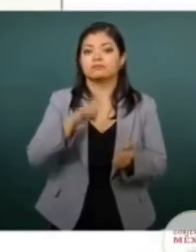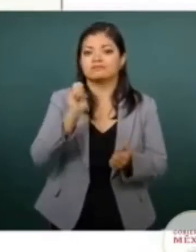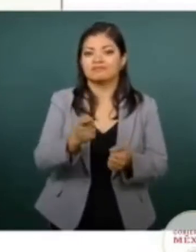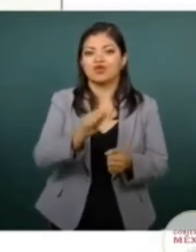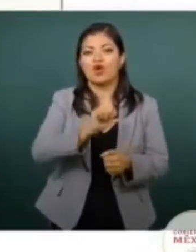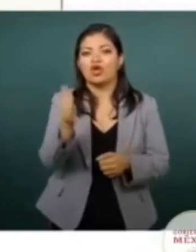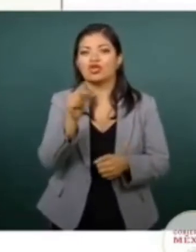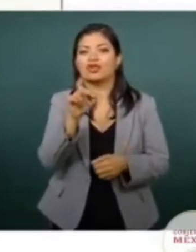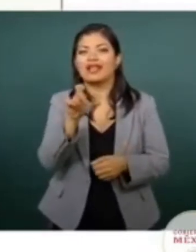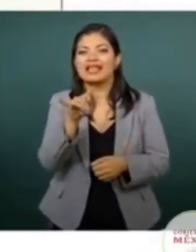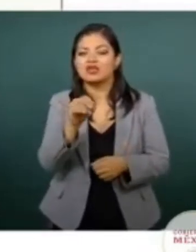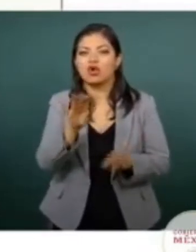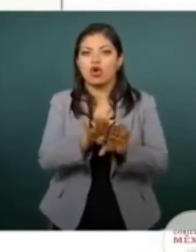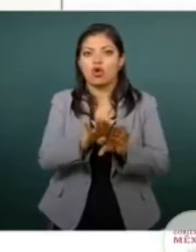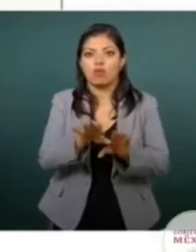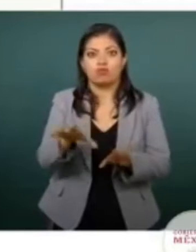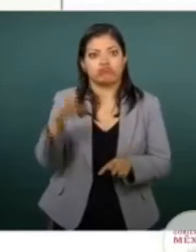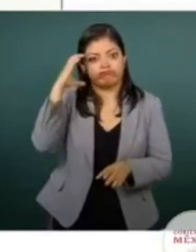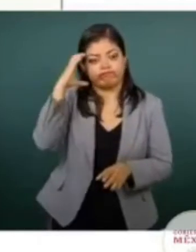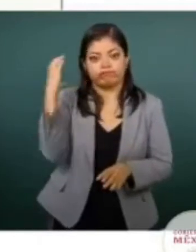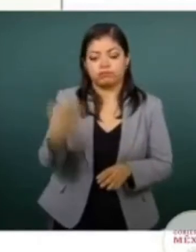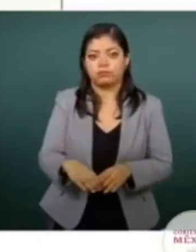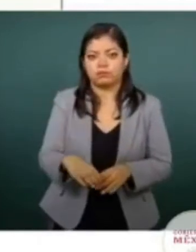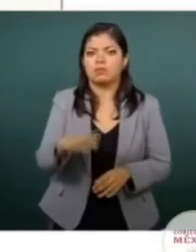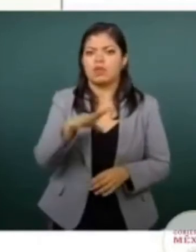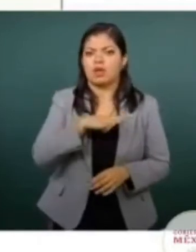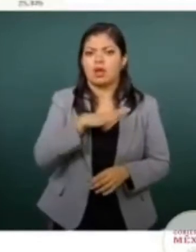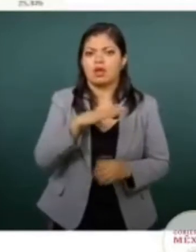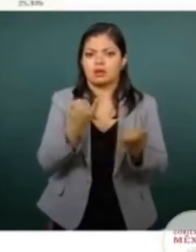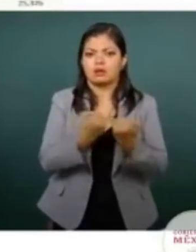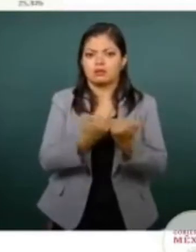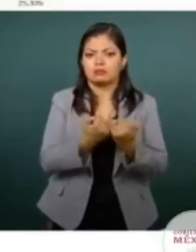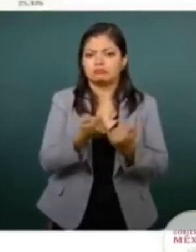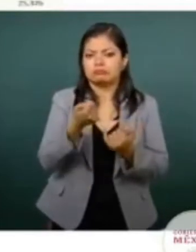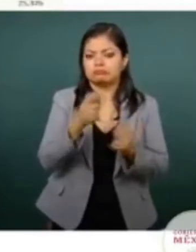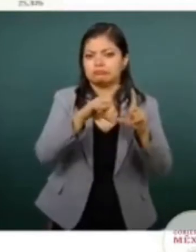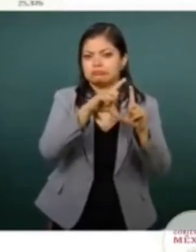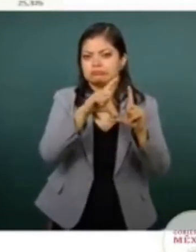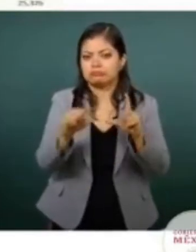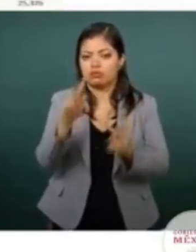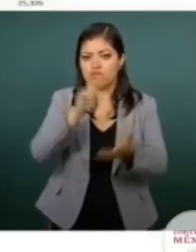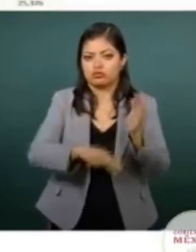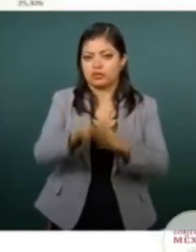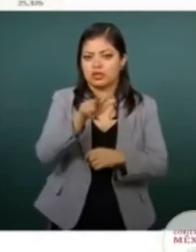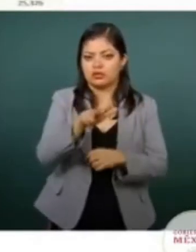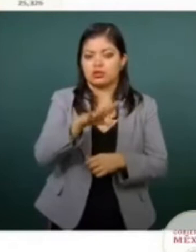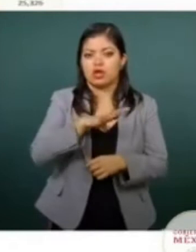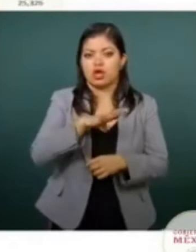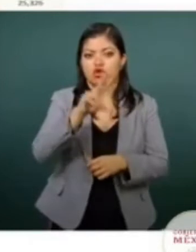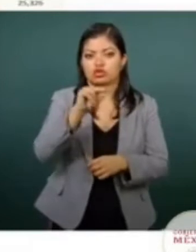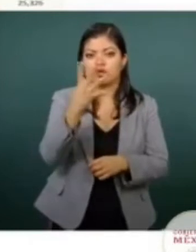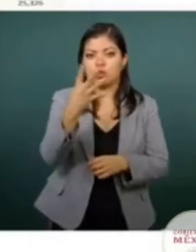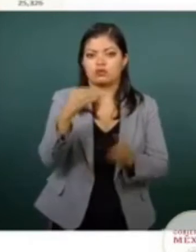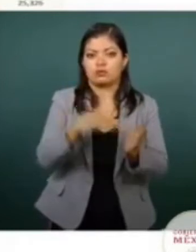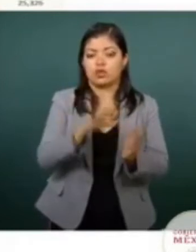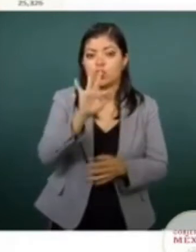tiene también una tendencia similar. el 2018, tenemos 84 mil 41